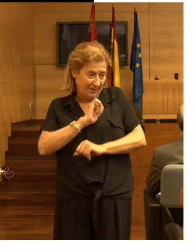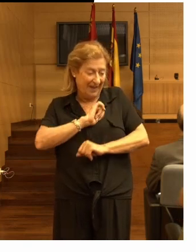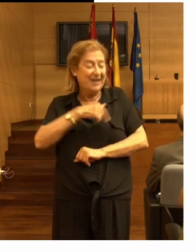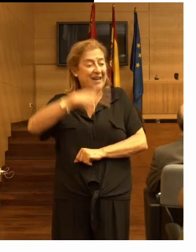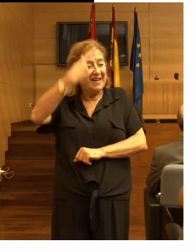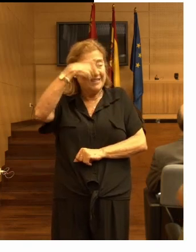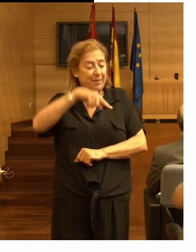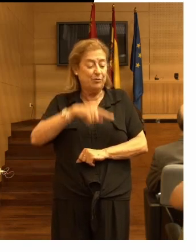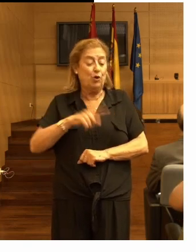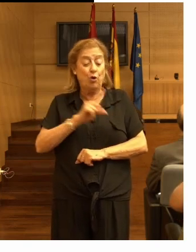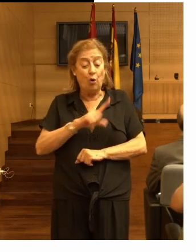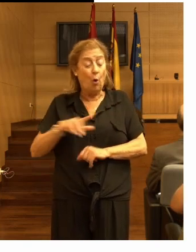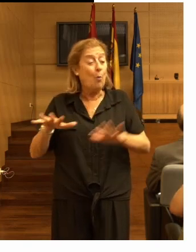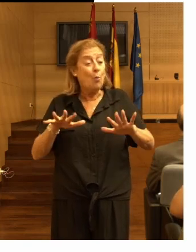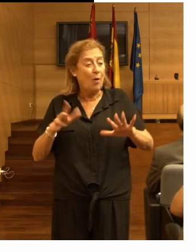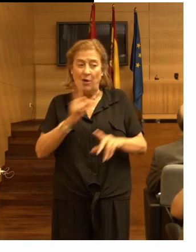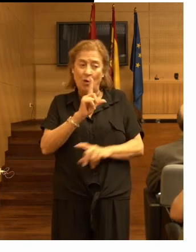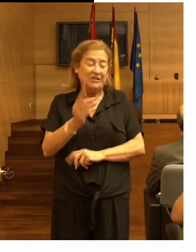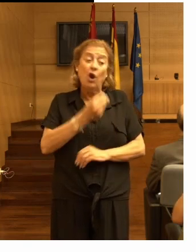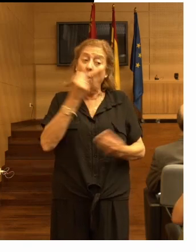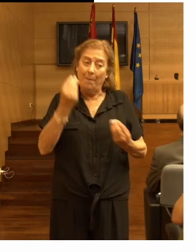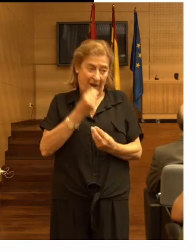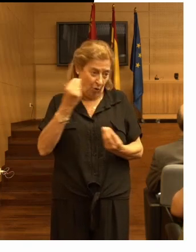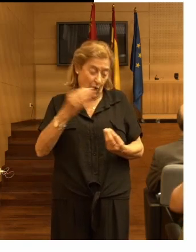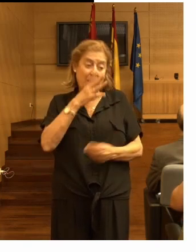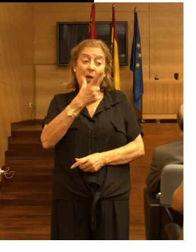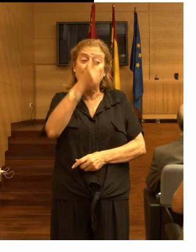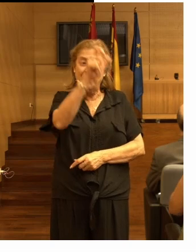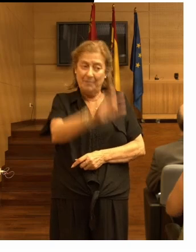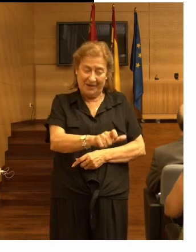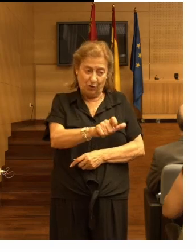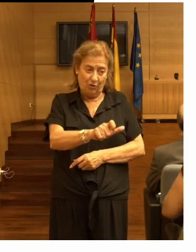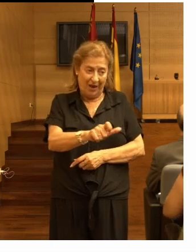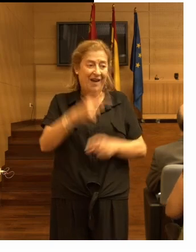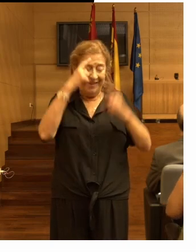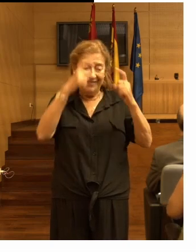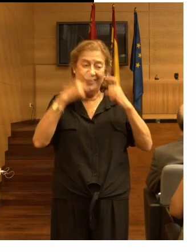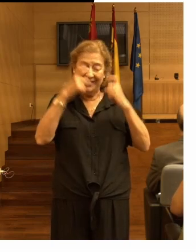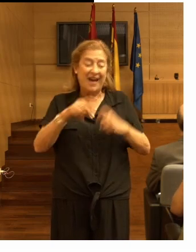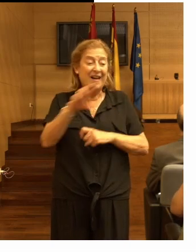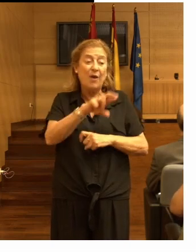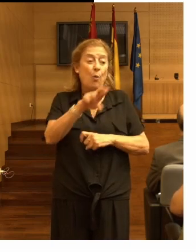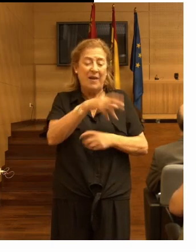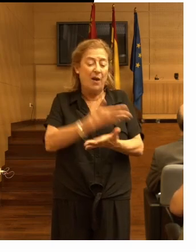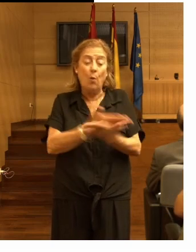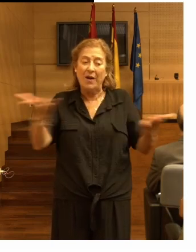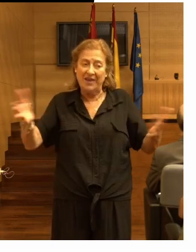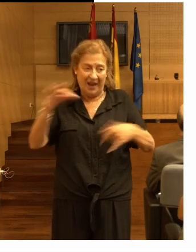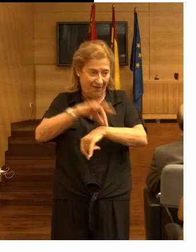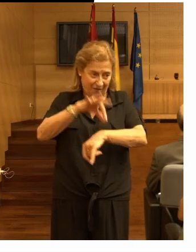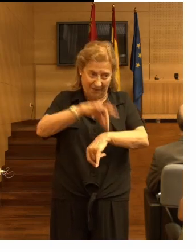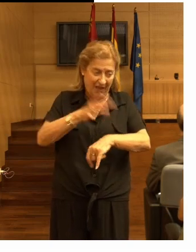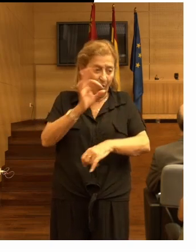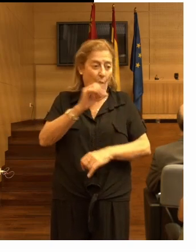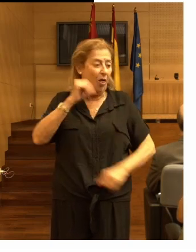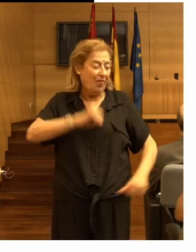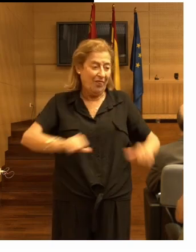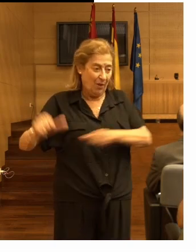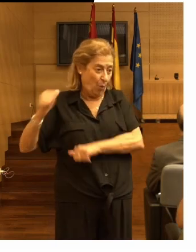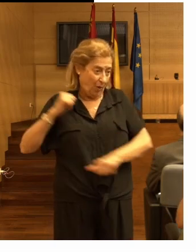que esa inmovilidad no es lo mejor para una persona que esté intentando recuperarse de cualquier enfermedad o cirugía